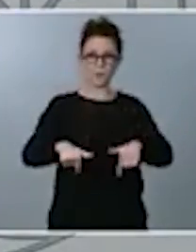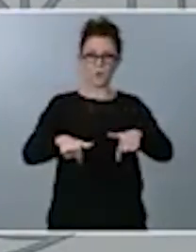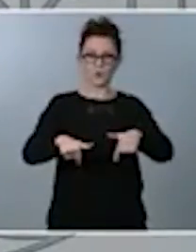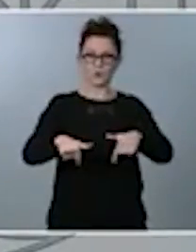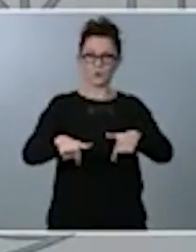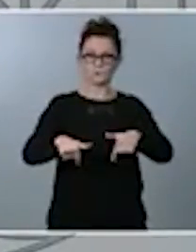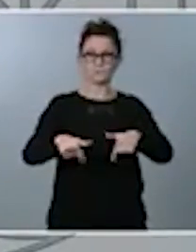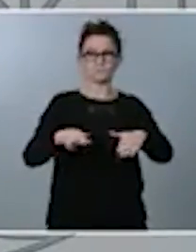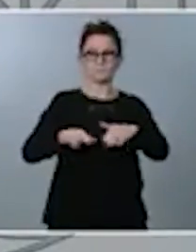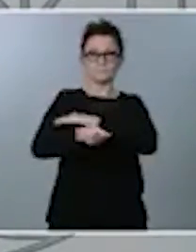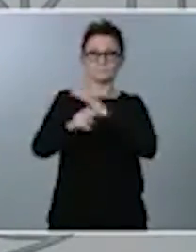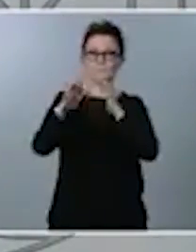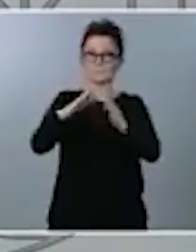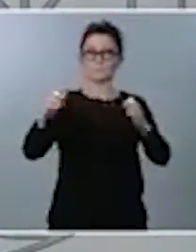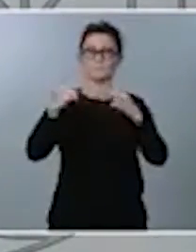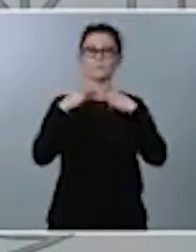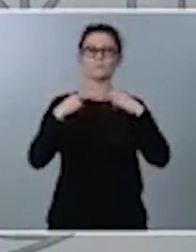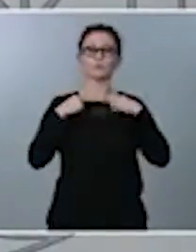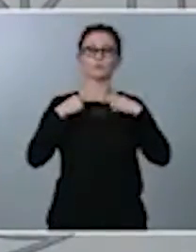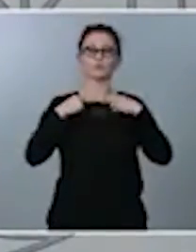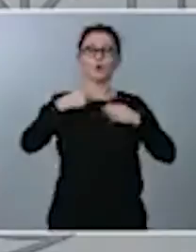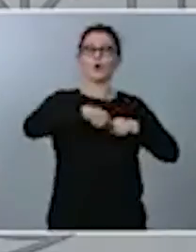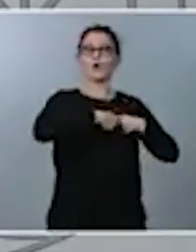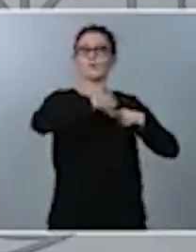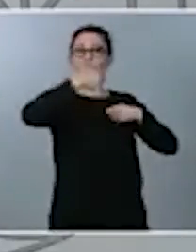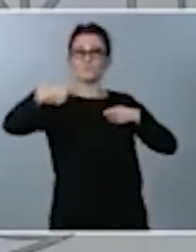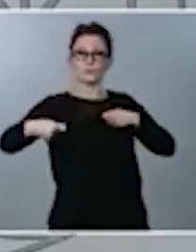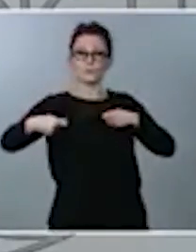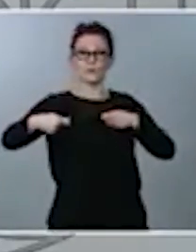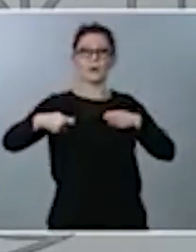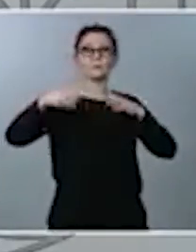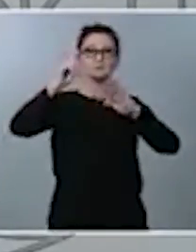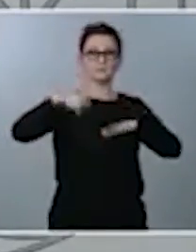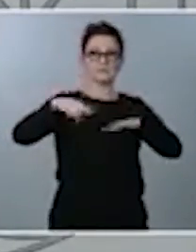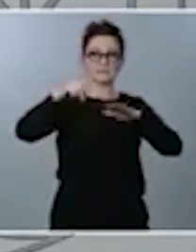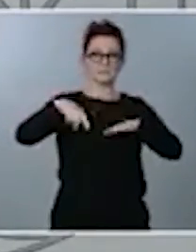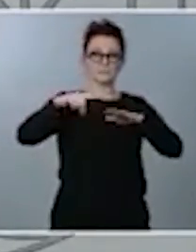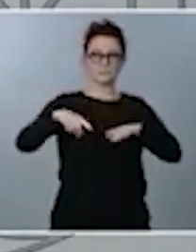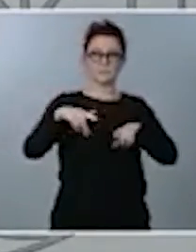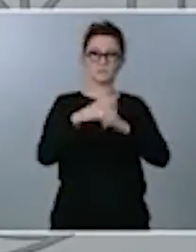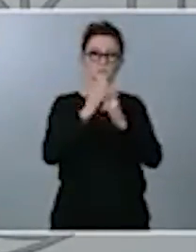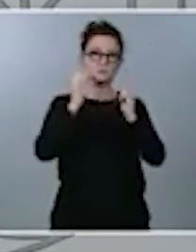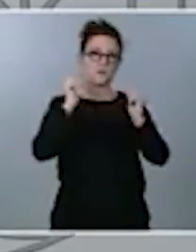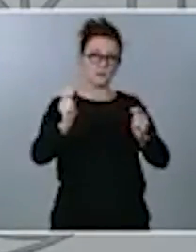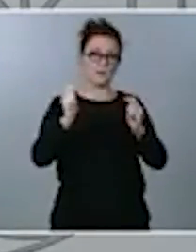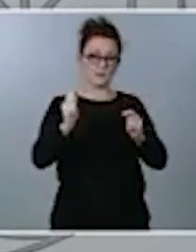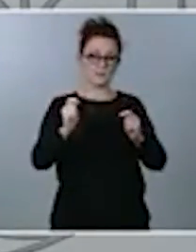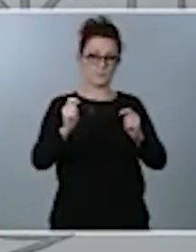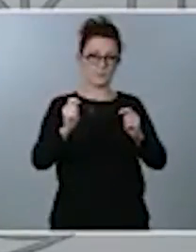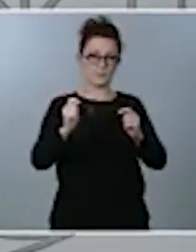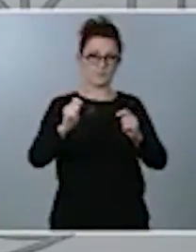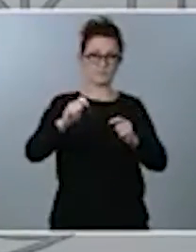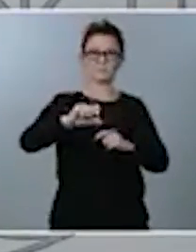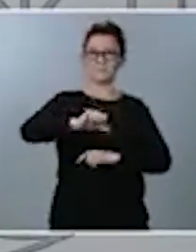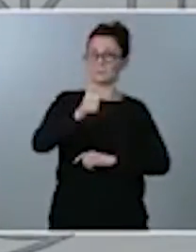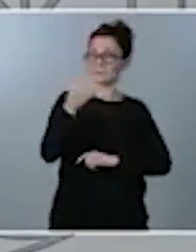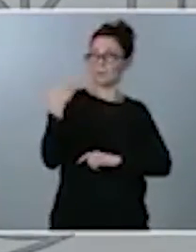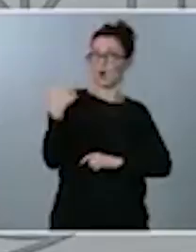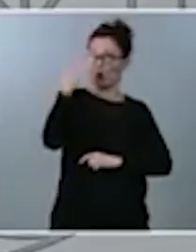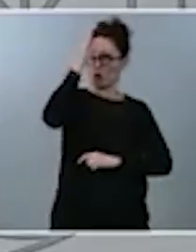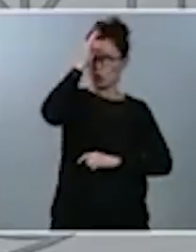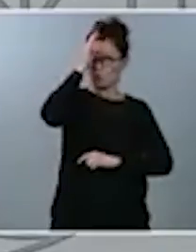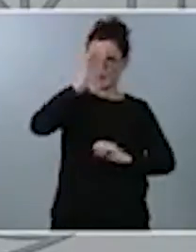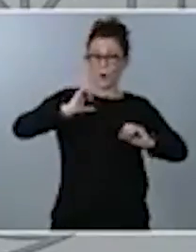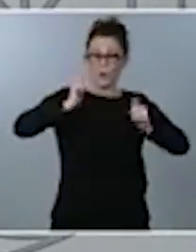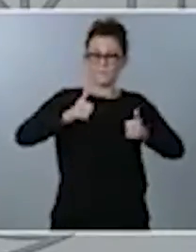Diputados la prórroga por espacio de seis meses del estado de alarma que se decretó el pasado domingo. Quiero